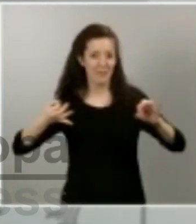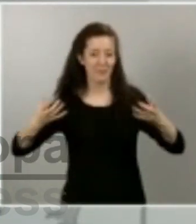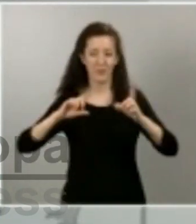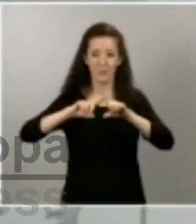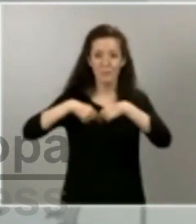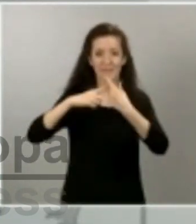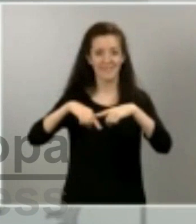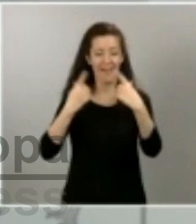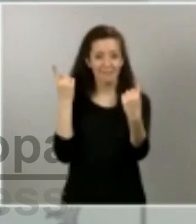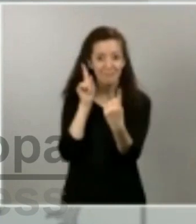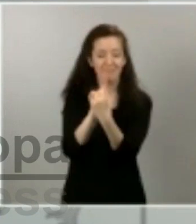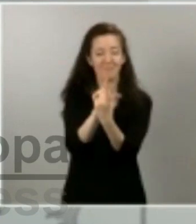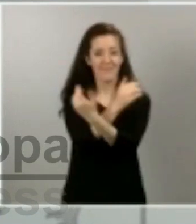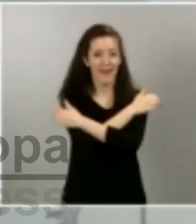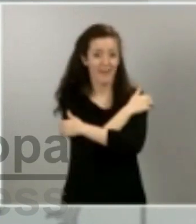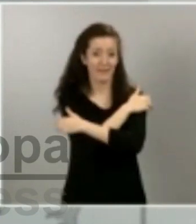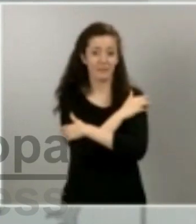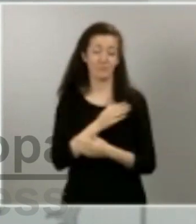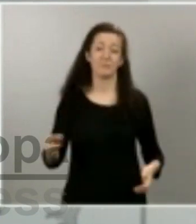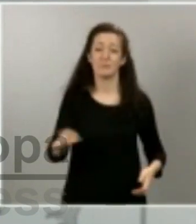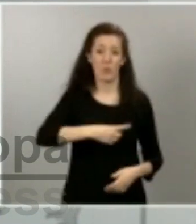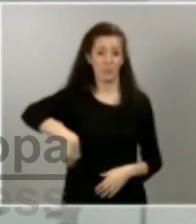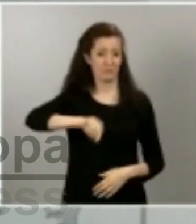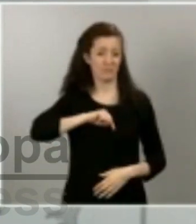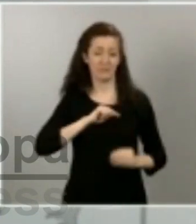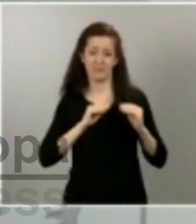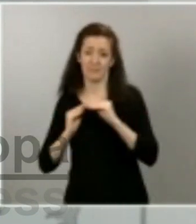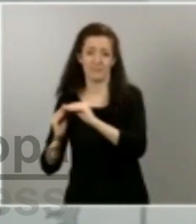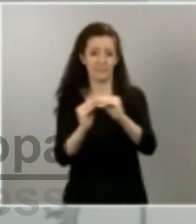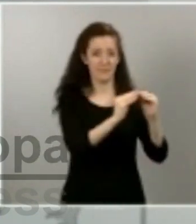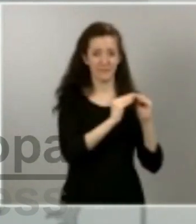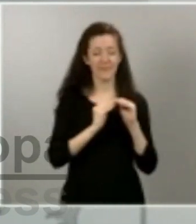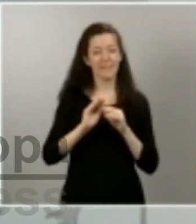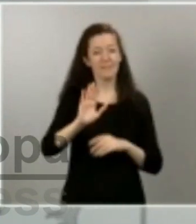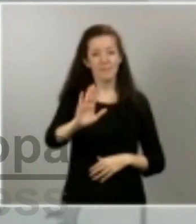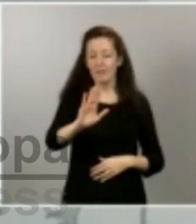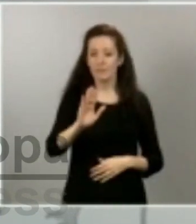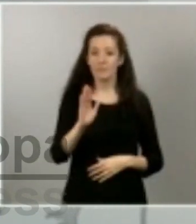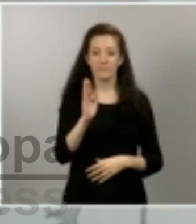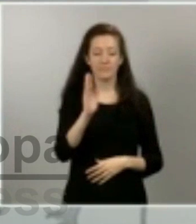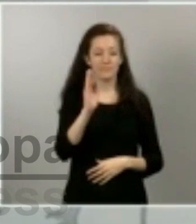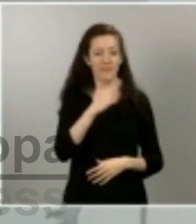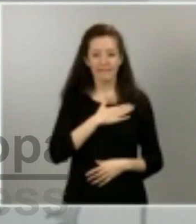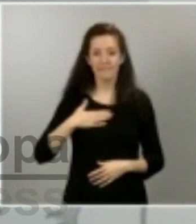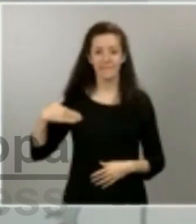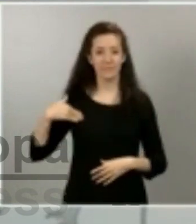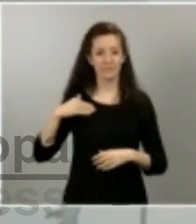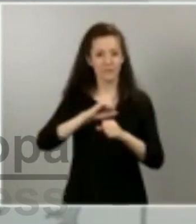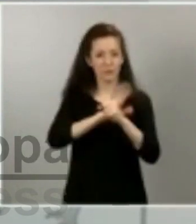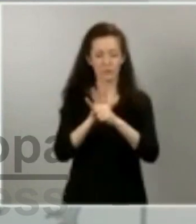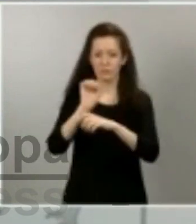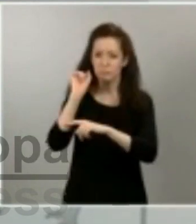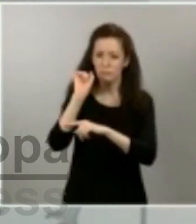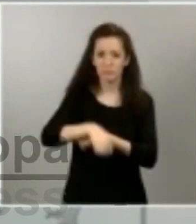abrazarnos. Pero el deseo es aún mayor el de ganar esta guerra, de evitar una recaída, de poner en riesgo todo lo que